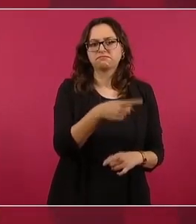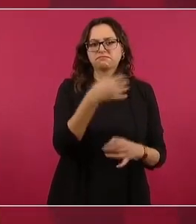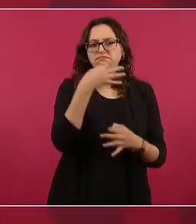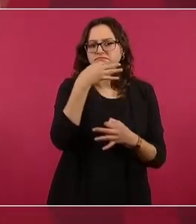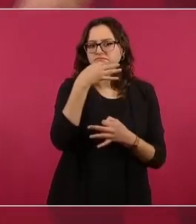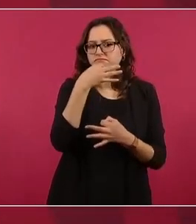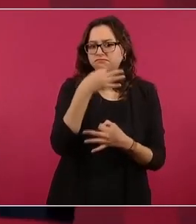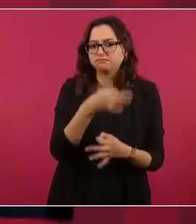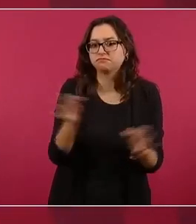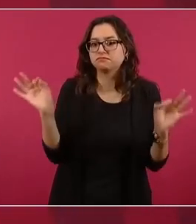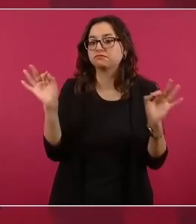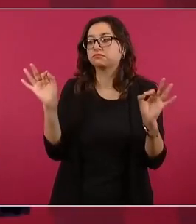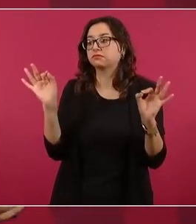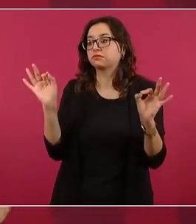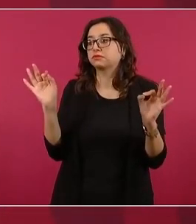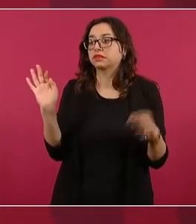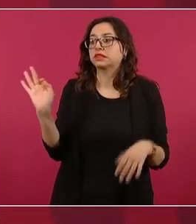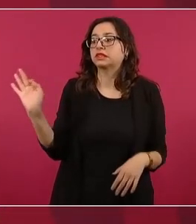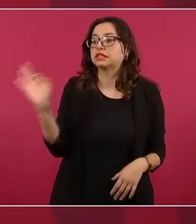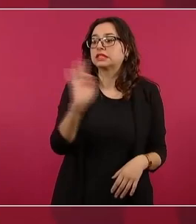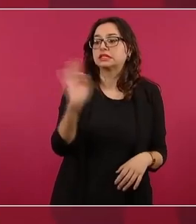Eso no se acostumbraba.